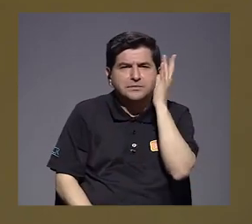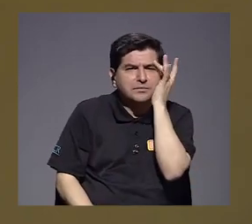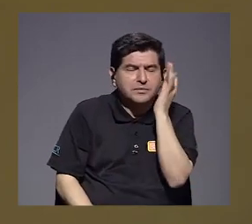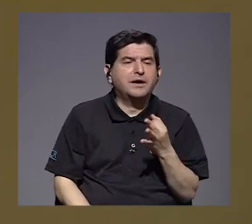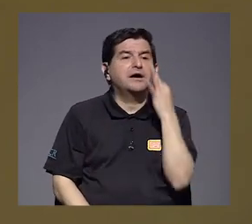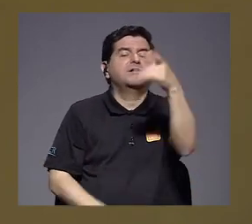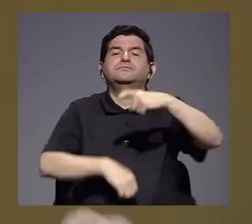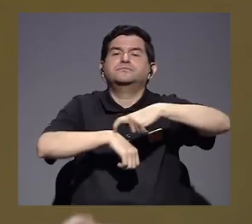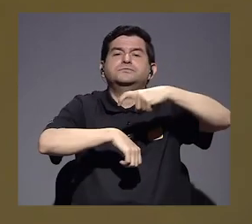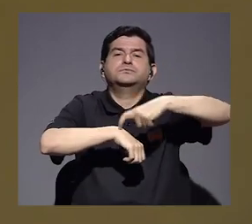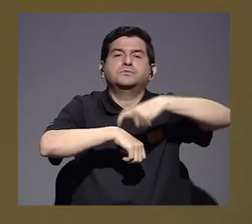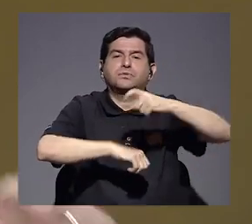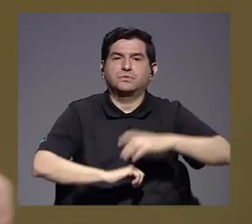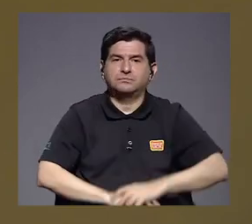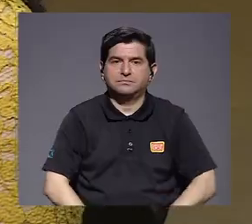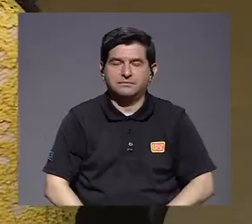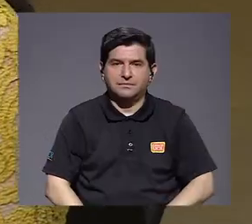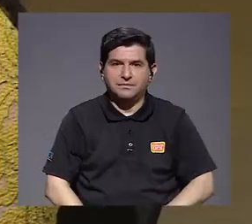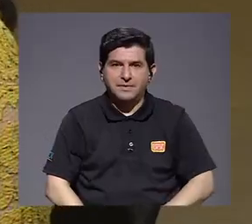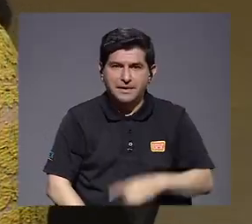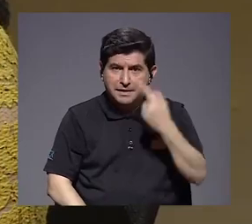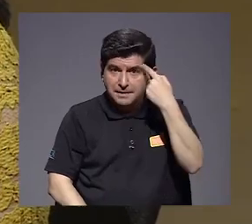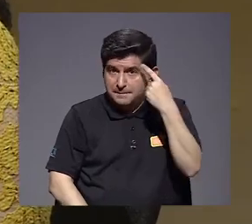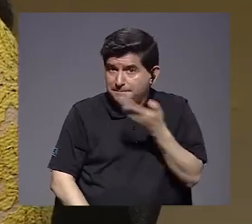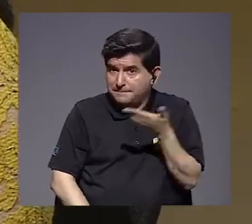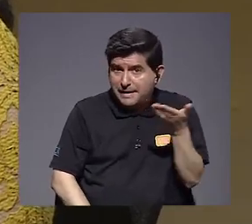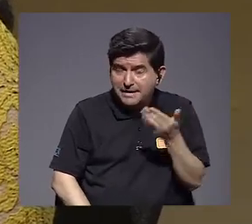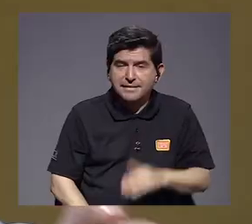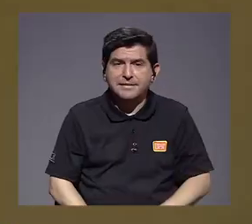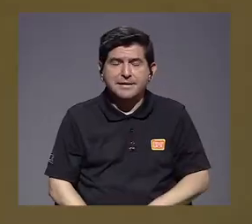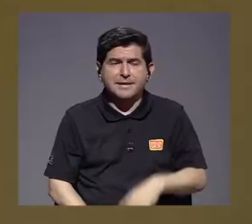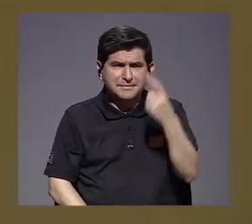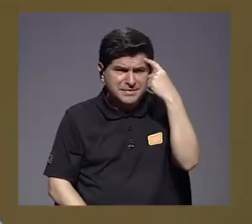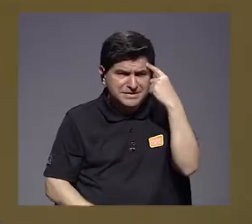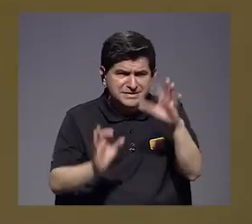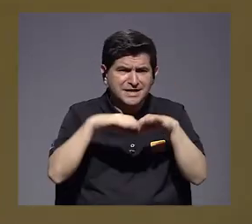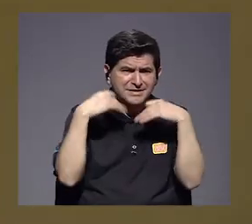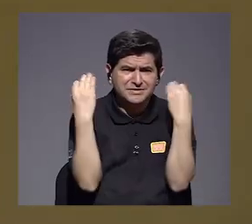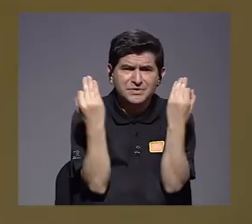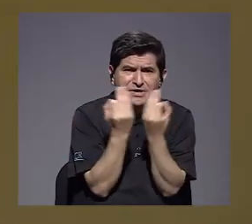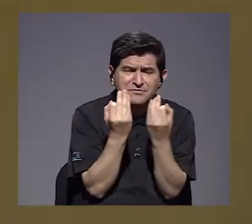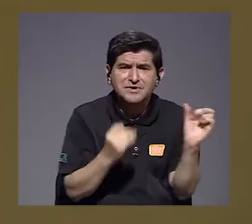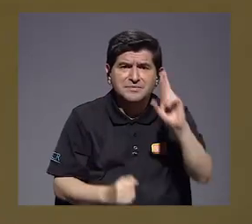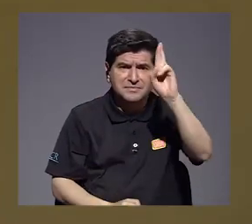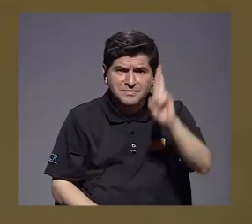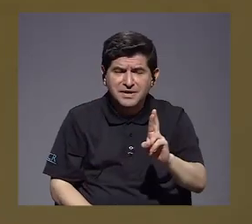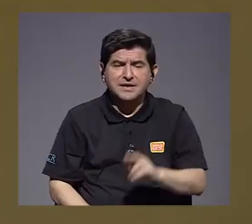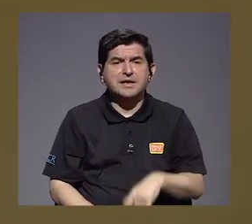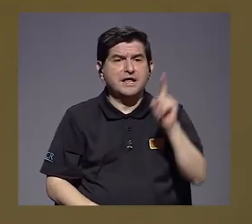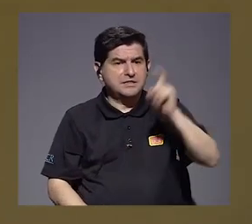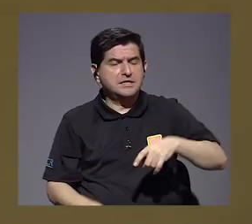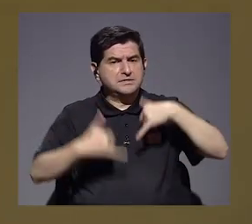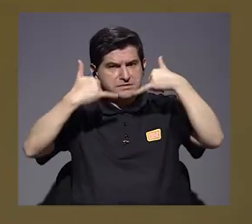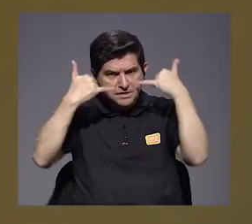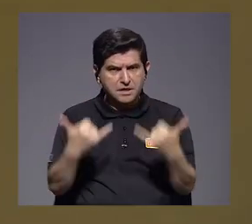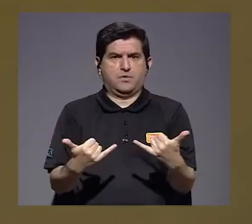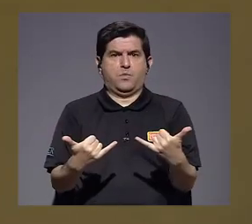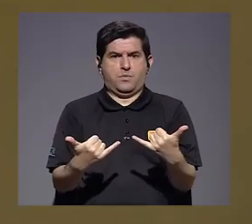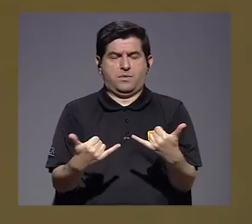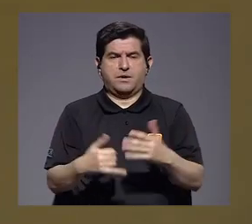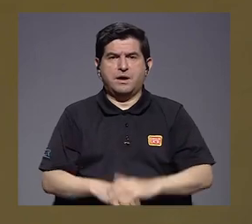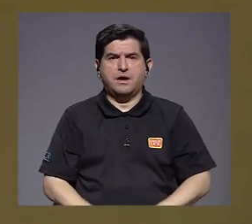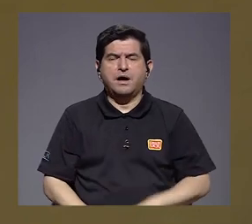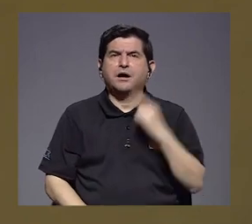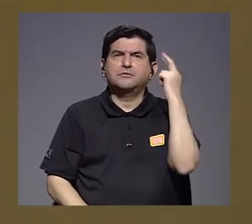a largo plazo. ¿Para las? Para las familias, ¿verdad, costarricenses, es fundamental en este momento